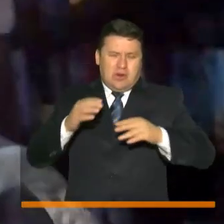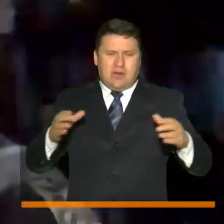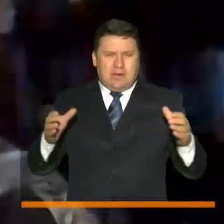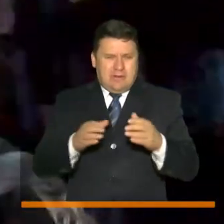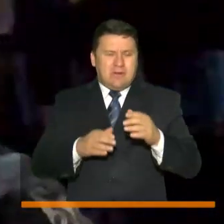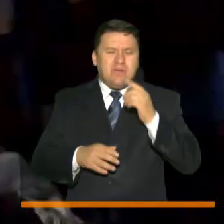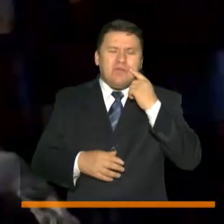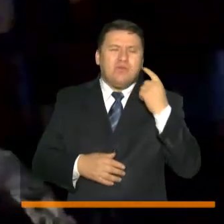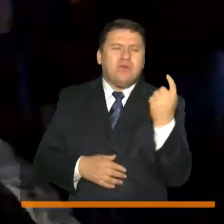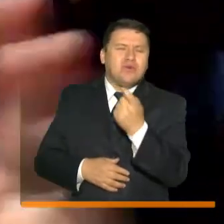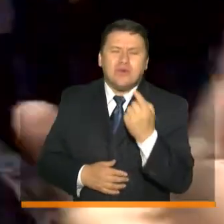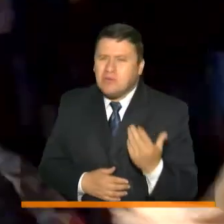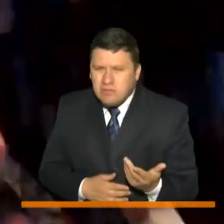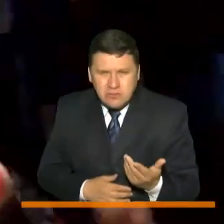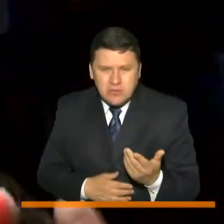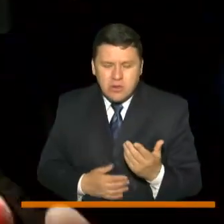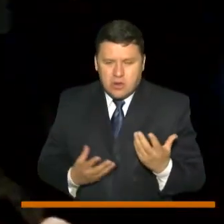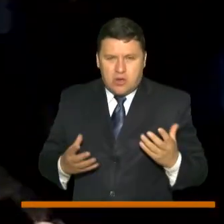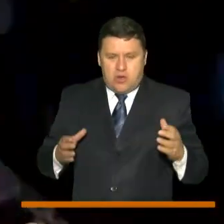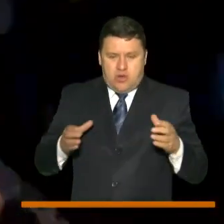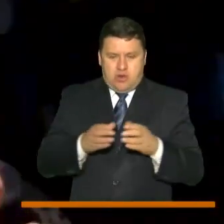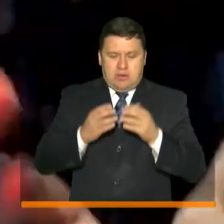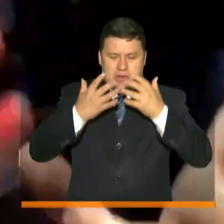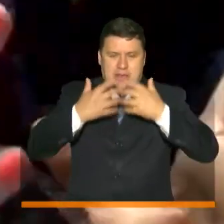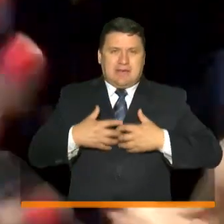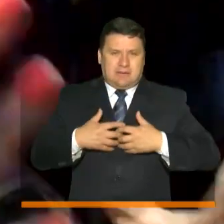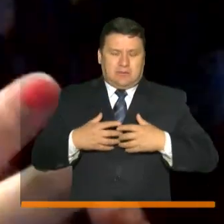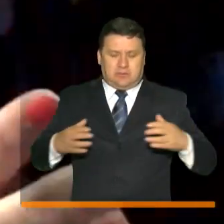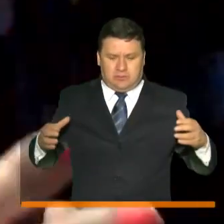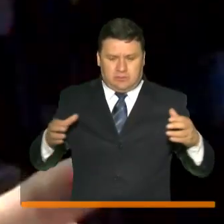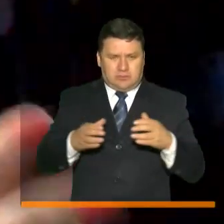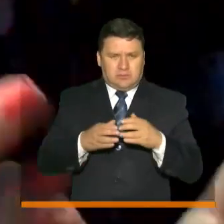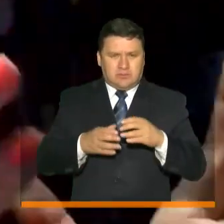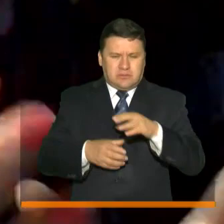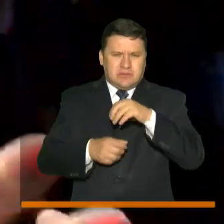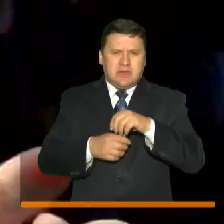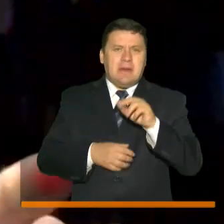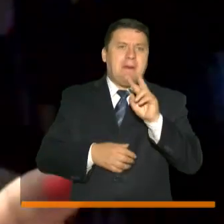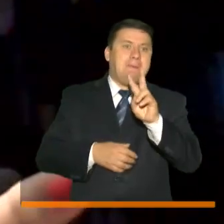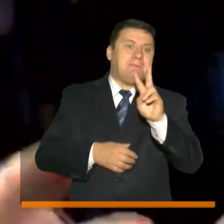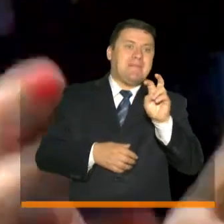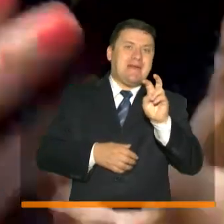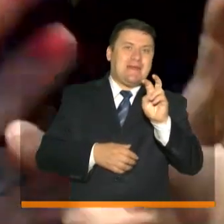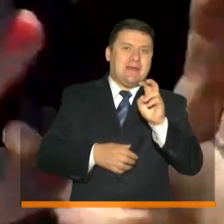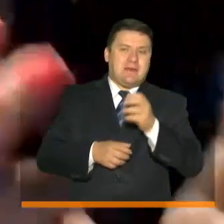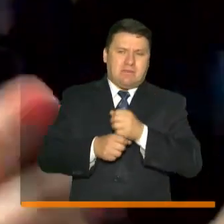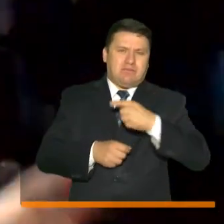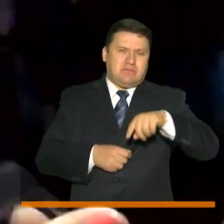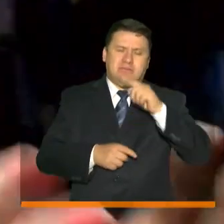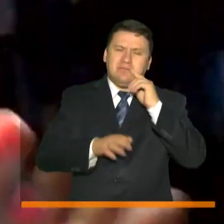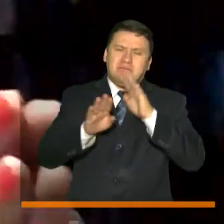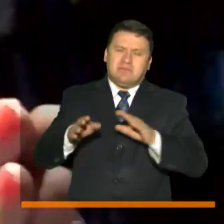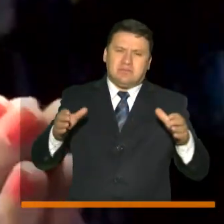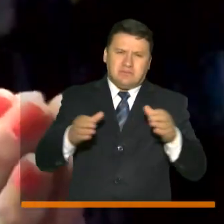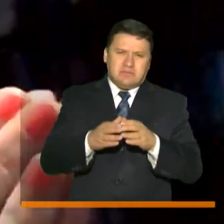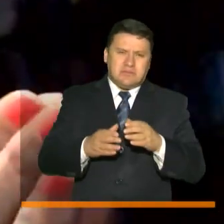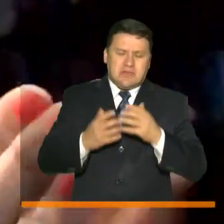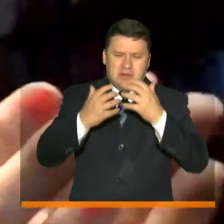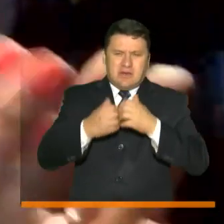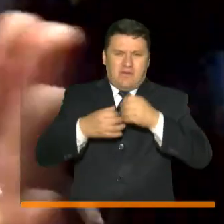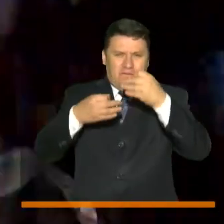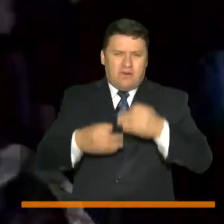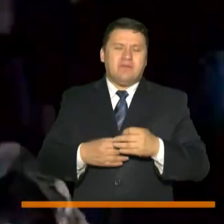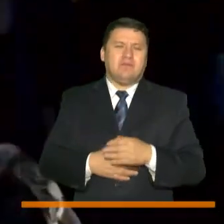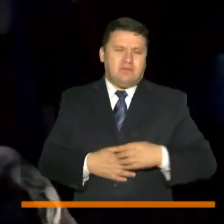buscar este grupo de empresarios este grupo de gremios 27 gremios que representan en la empresaría